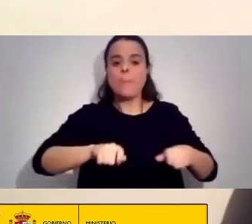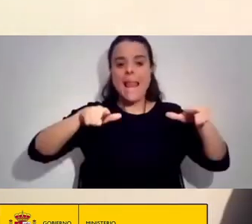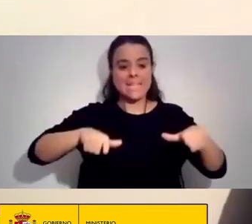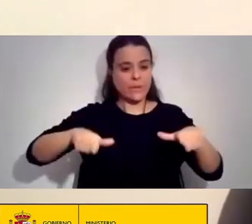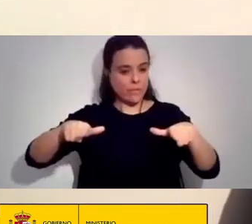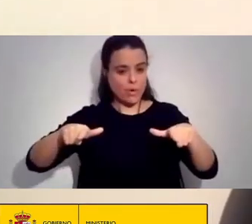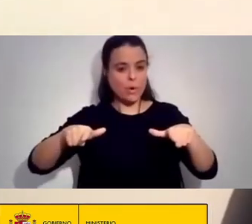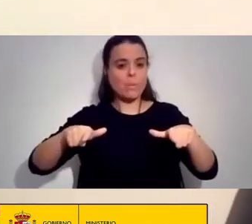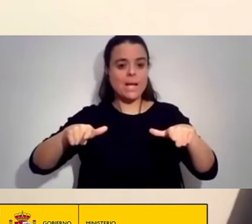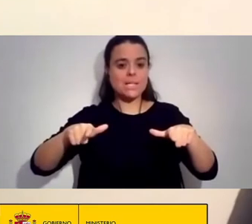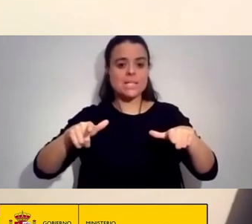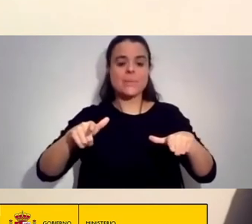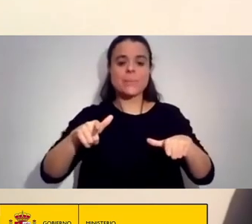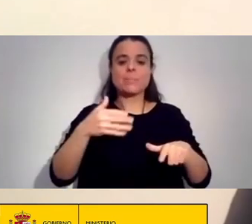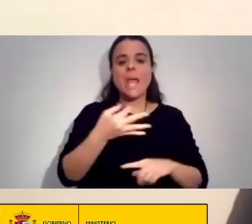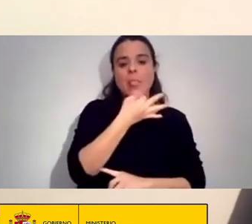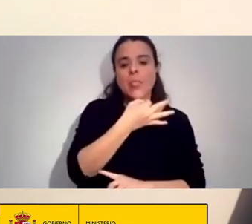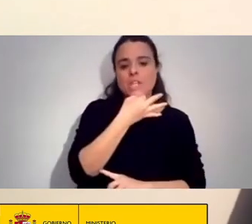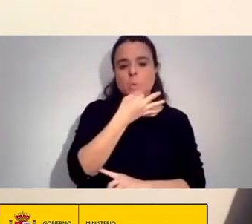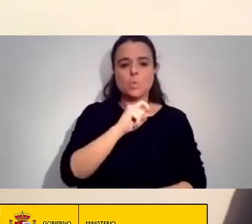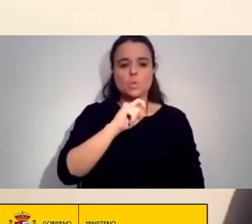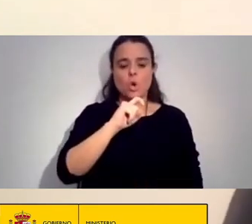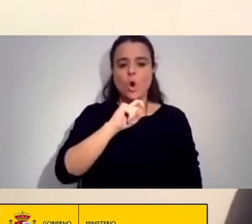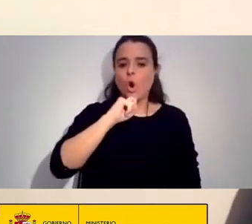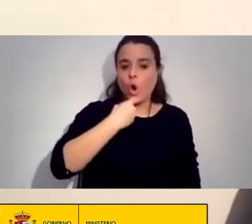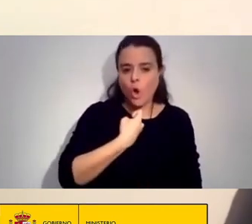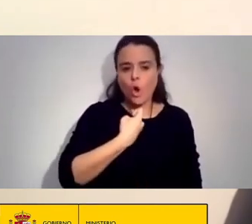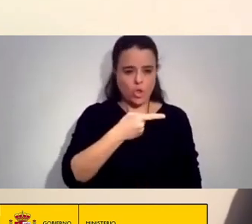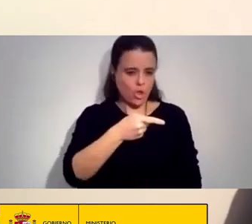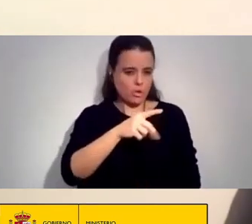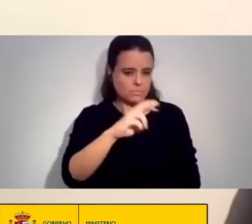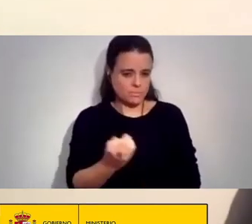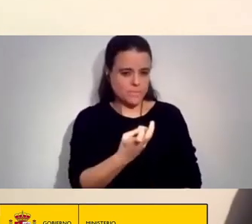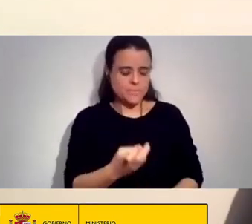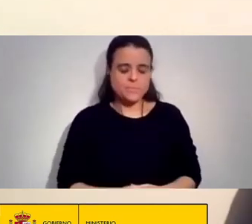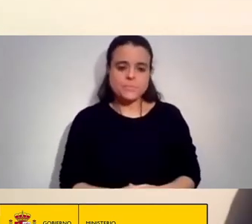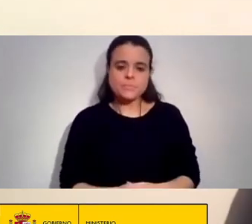Reproduciéndose El Discurso De Odio Y Y Tal Y